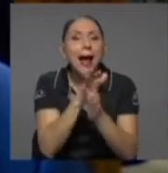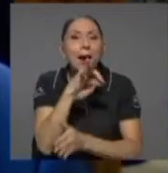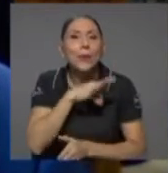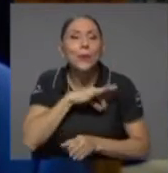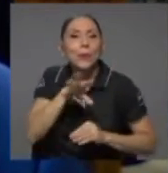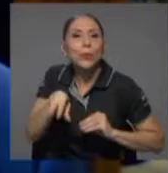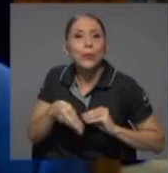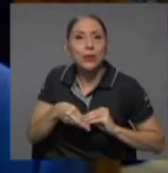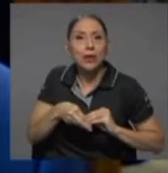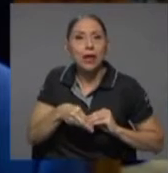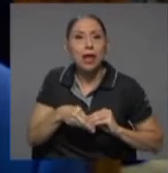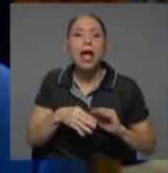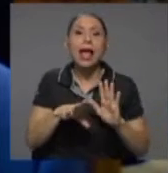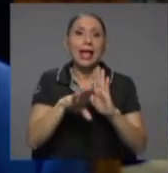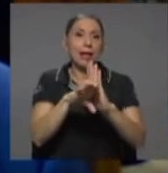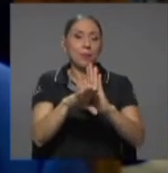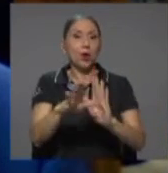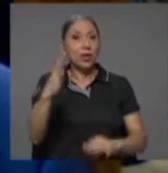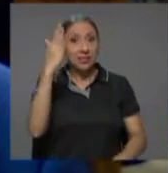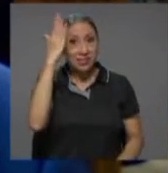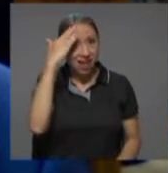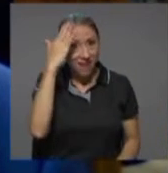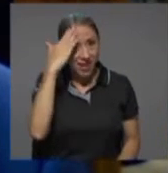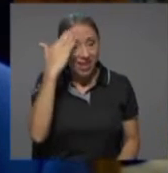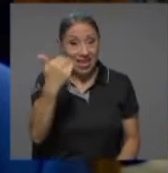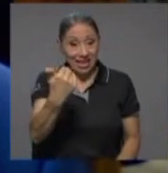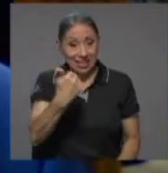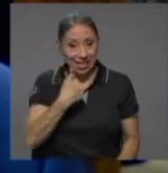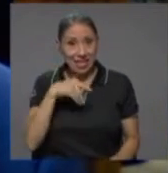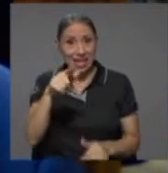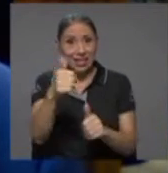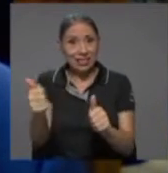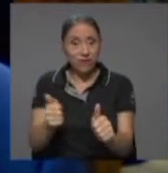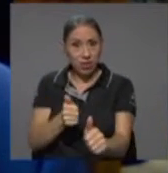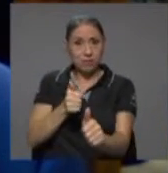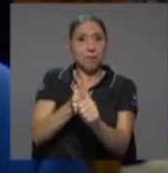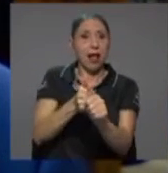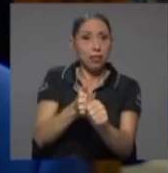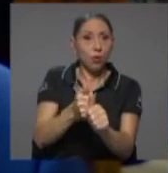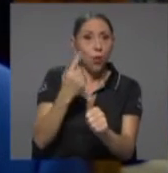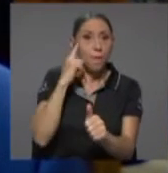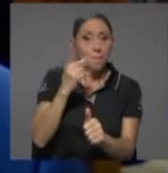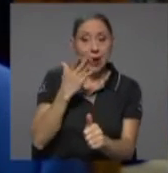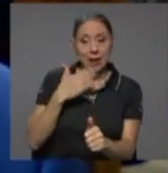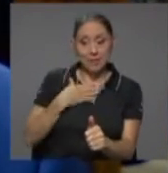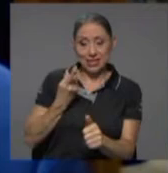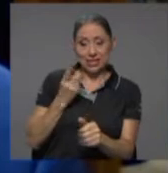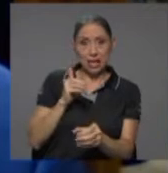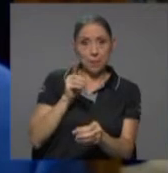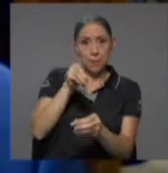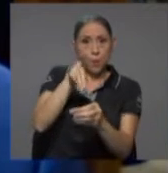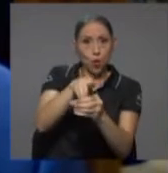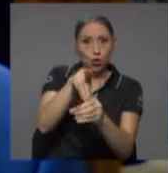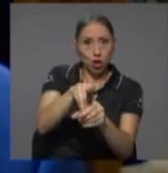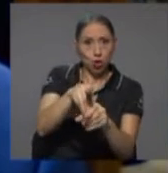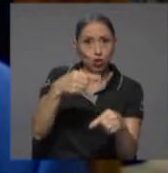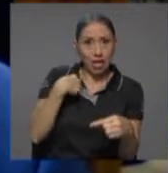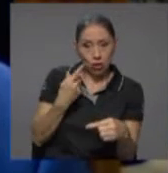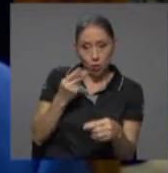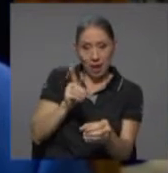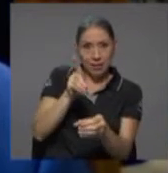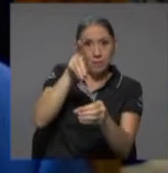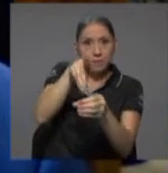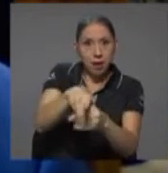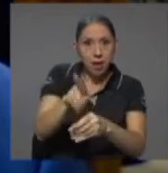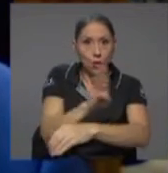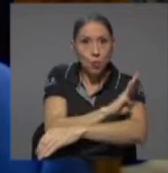mero hecho de saber que se cuenta con un respaldo a los depósitos que yo como ciudadano tengo en un banco, eso